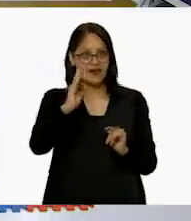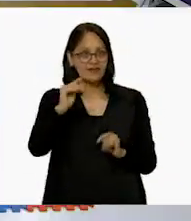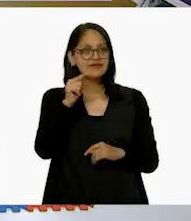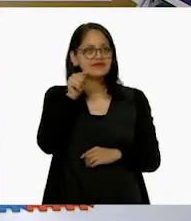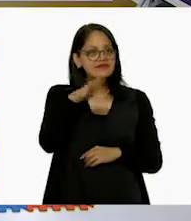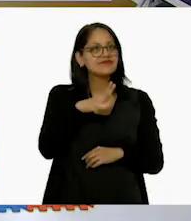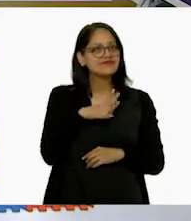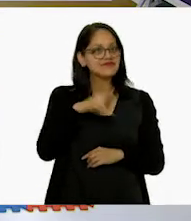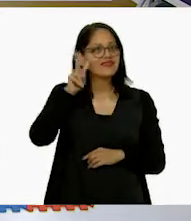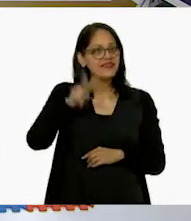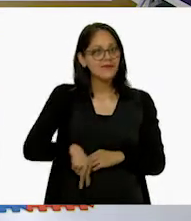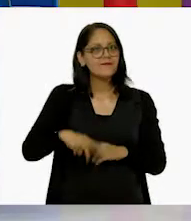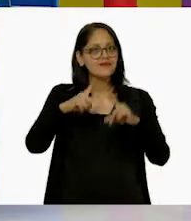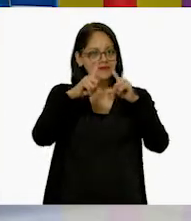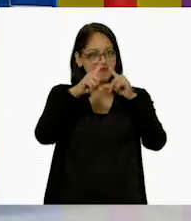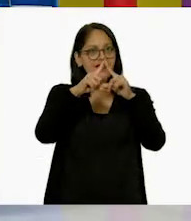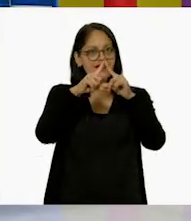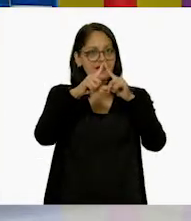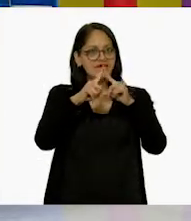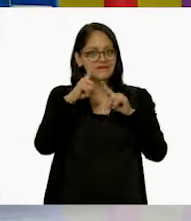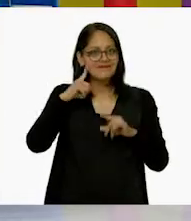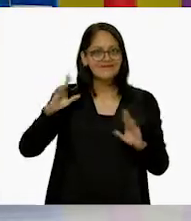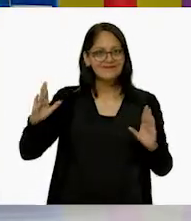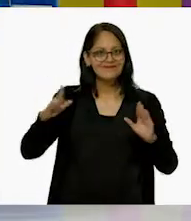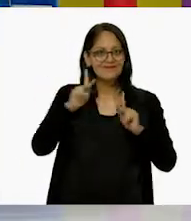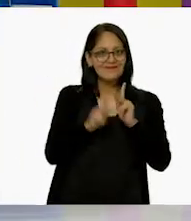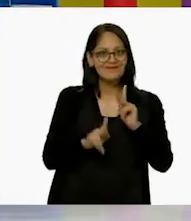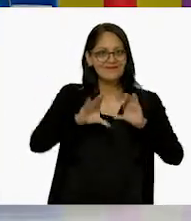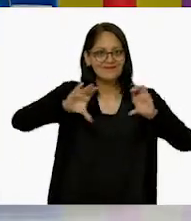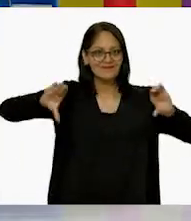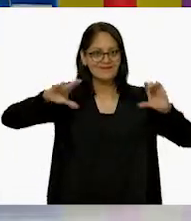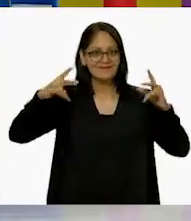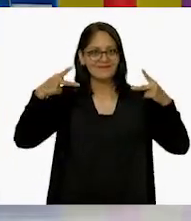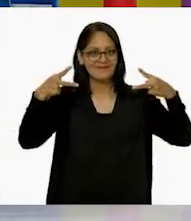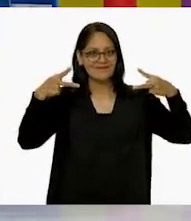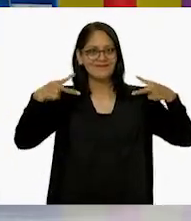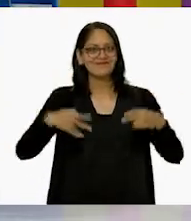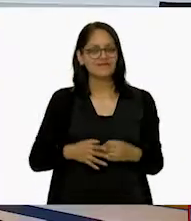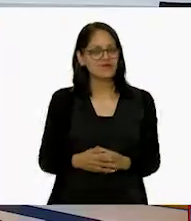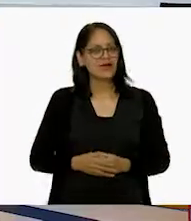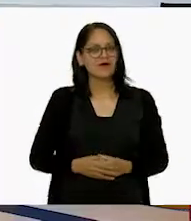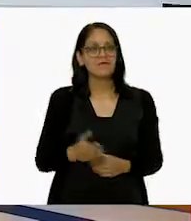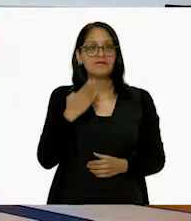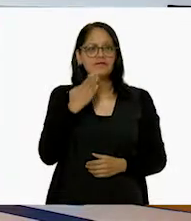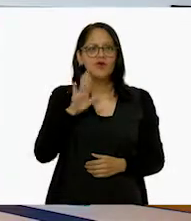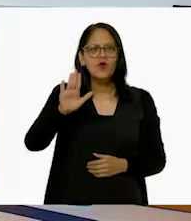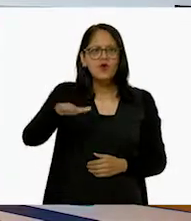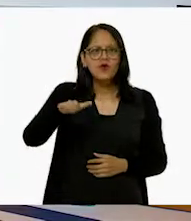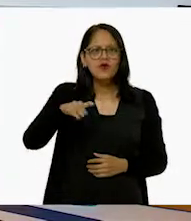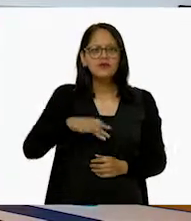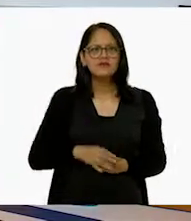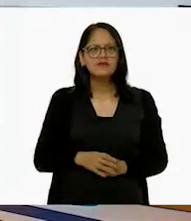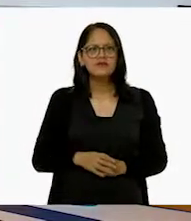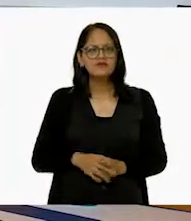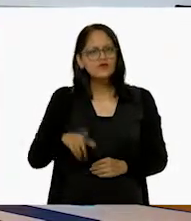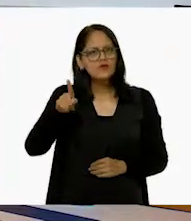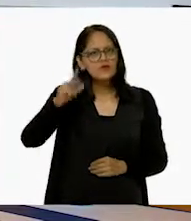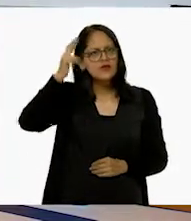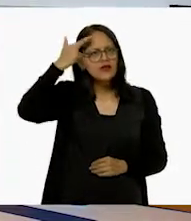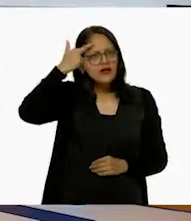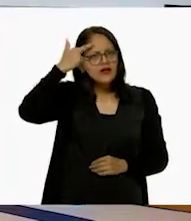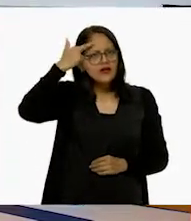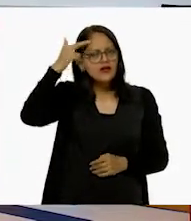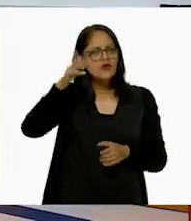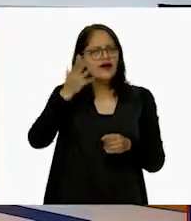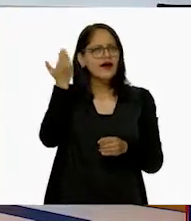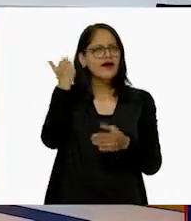Es un triángulo. Y está dividido en dos. Muy bien. Oye, Pepe, ¿recuerdas la